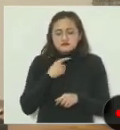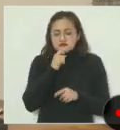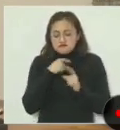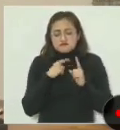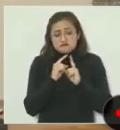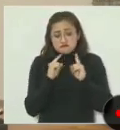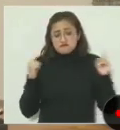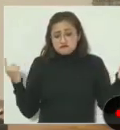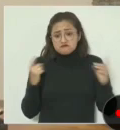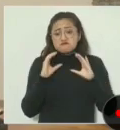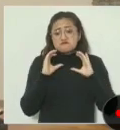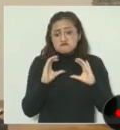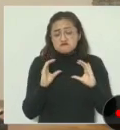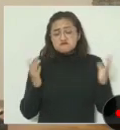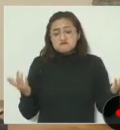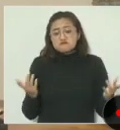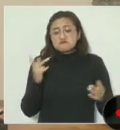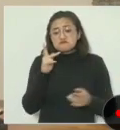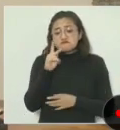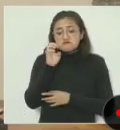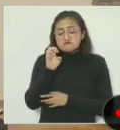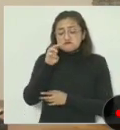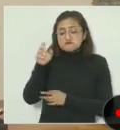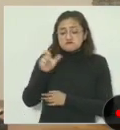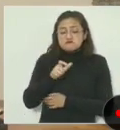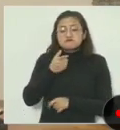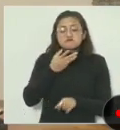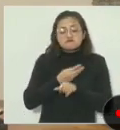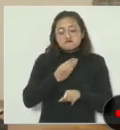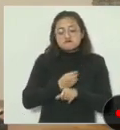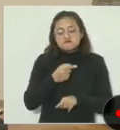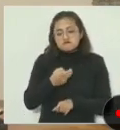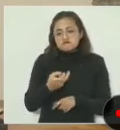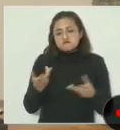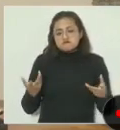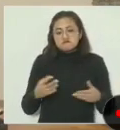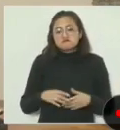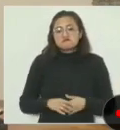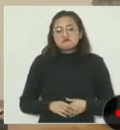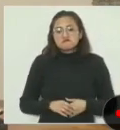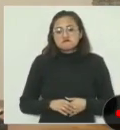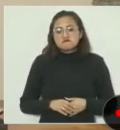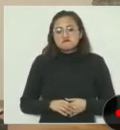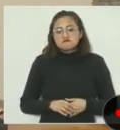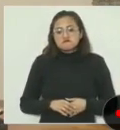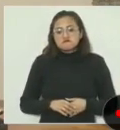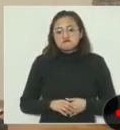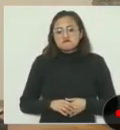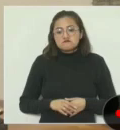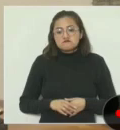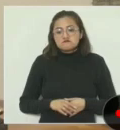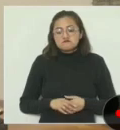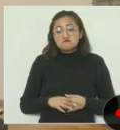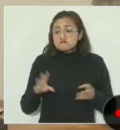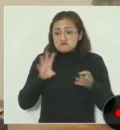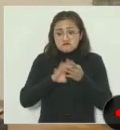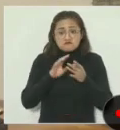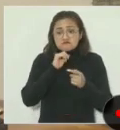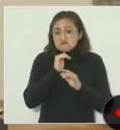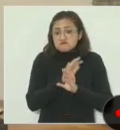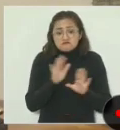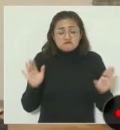Cordona y Pemex repara. Repara, pero no detienen a nadie,